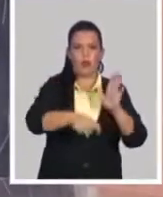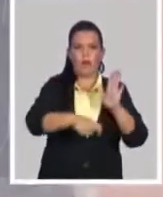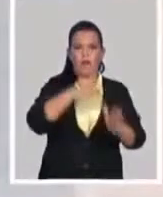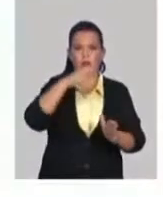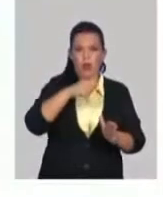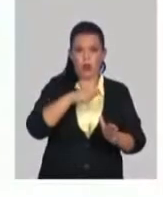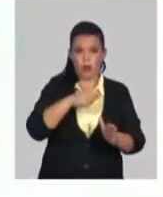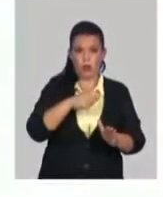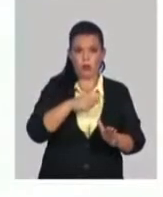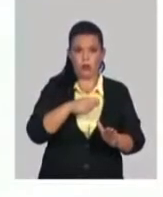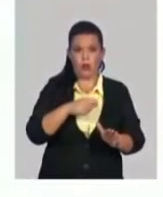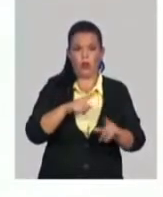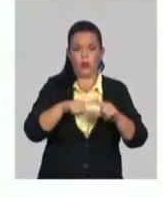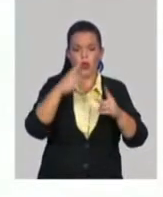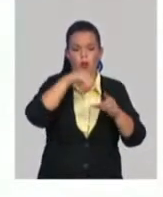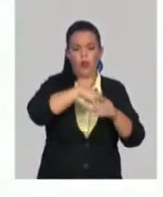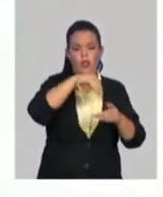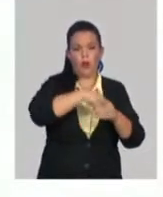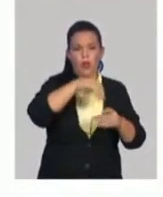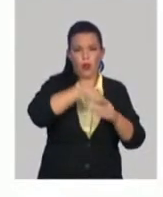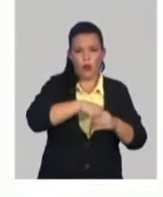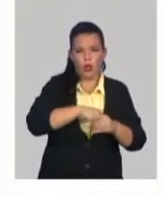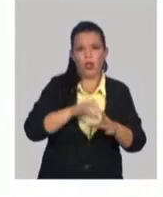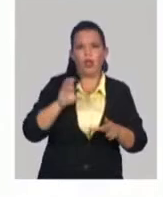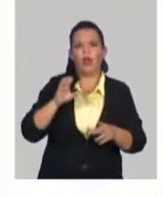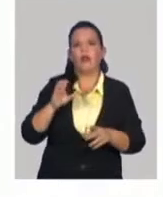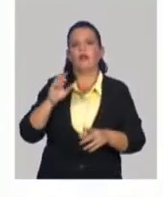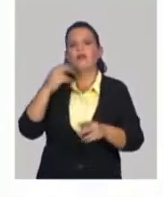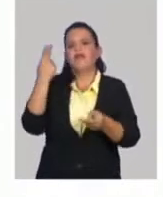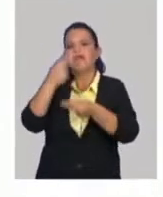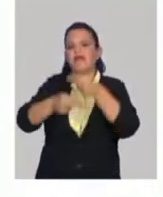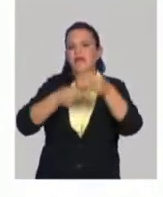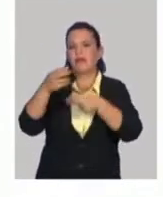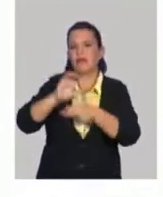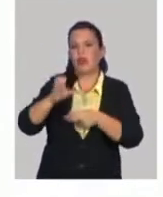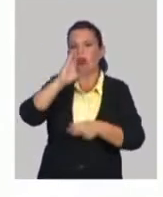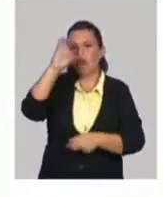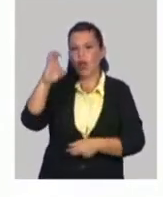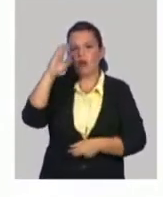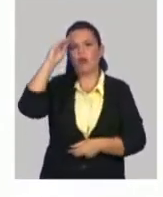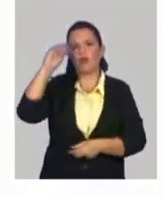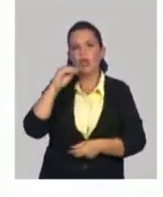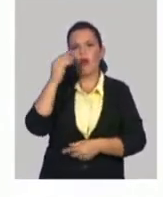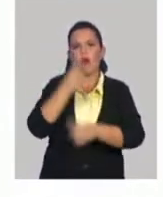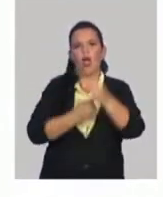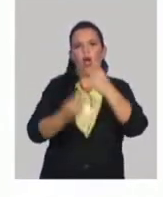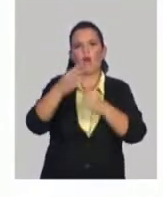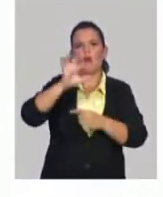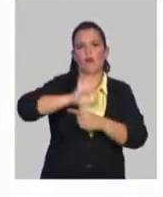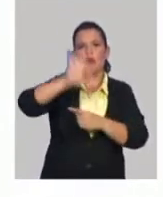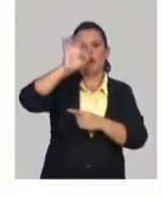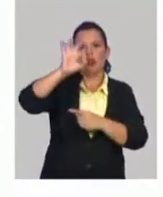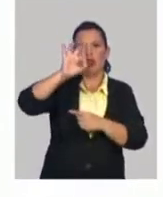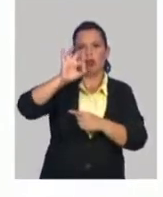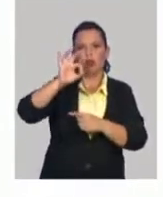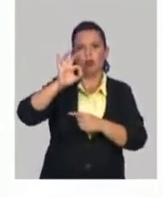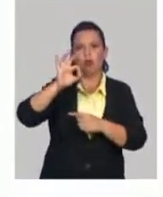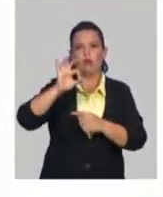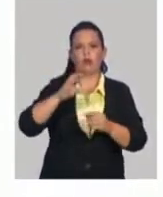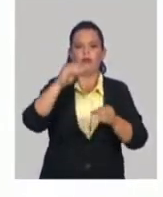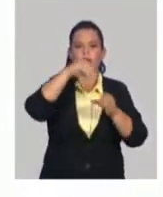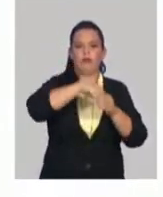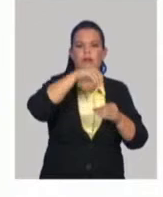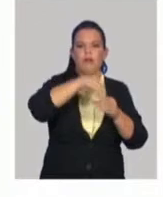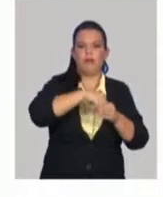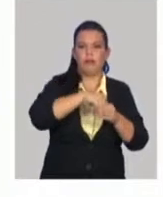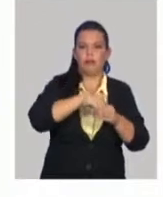bonificación que va a estar entre el 1.5% y el 3.5% para esos